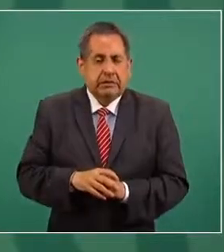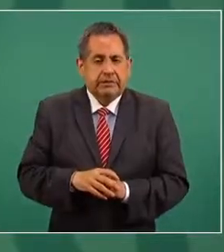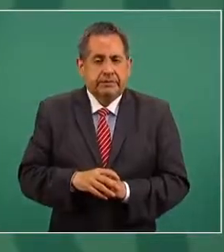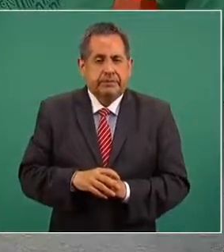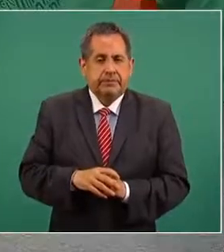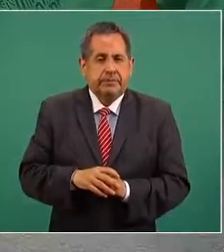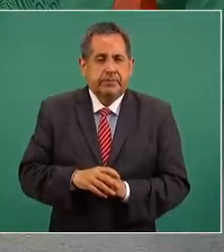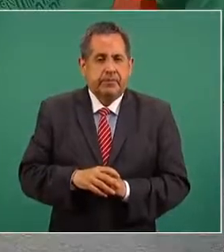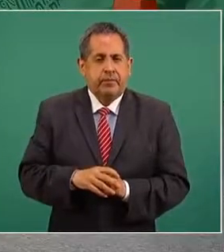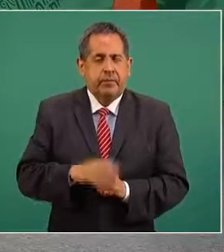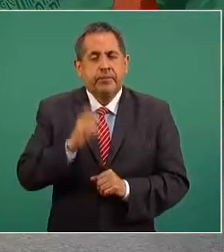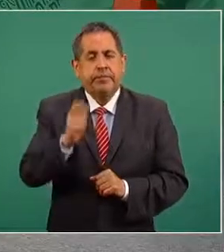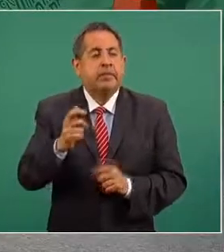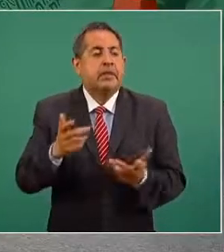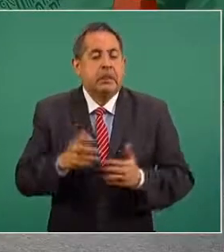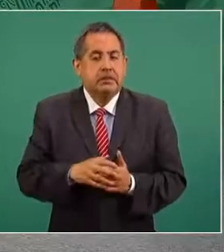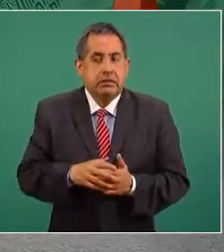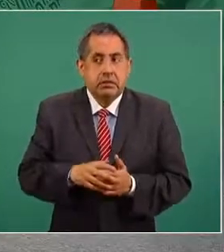bueno